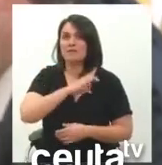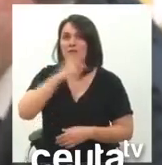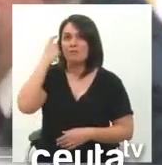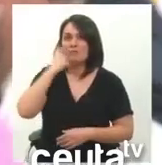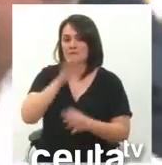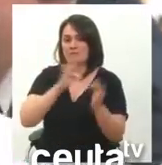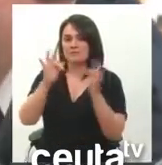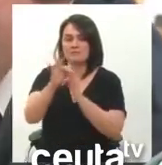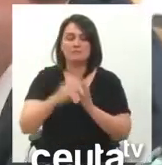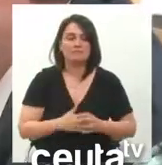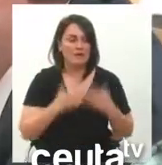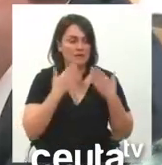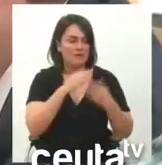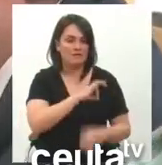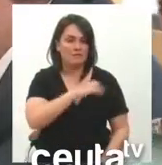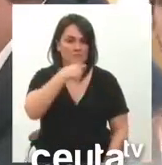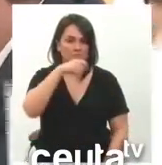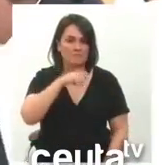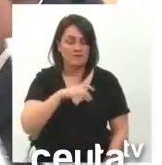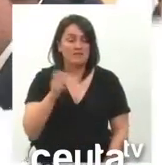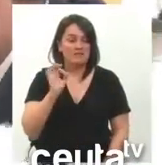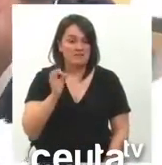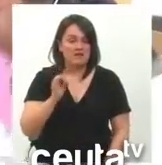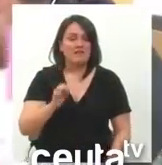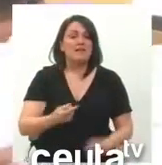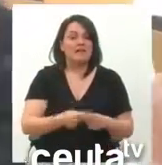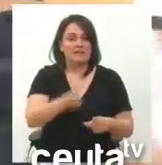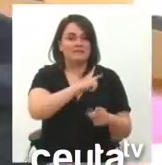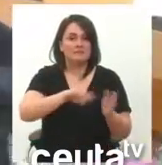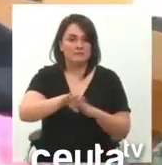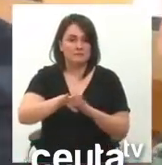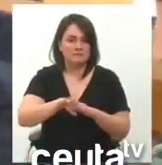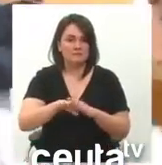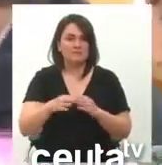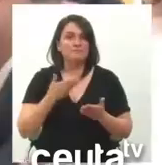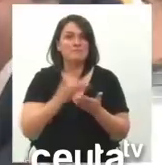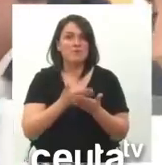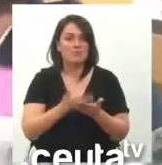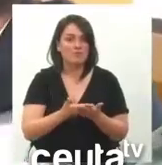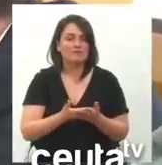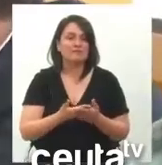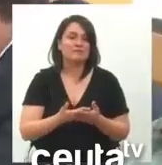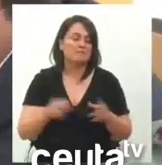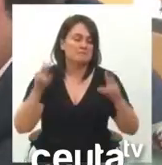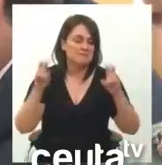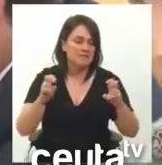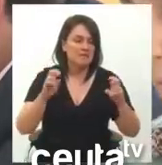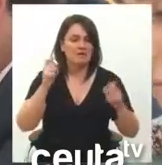Efectivamente, hoy la extrema derecha trae una propuesta, supuestamente, para hablar de la relación diplomática entre España y Marruecos,